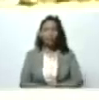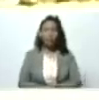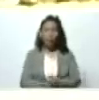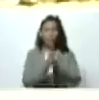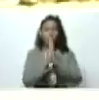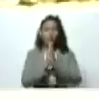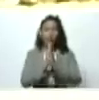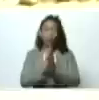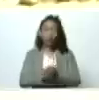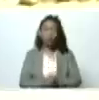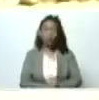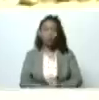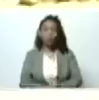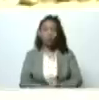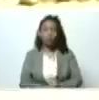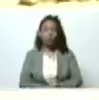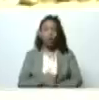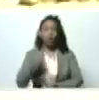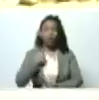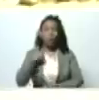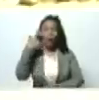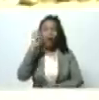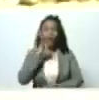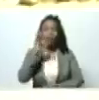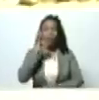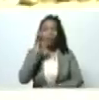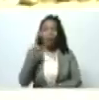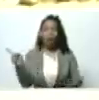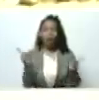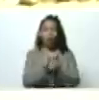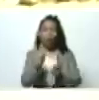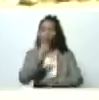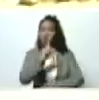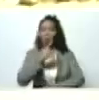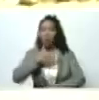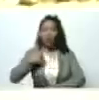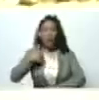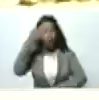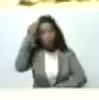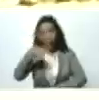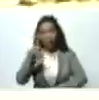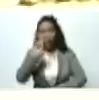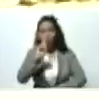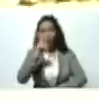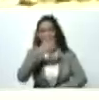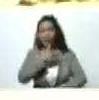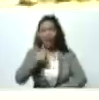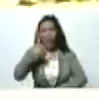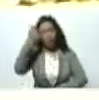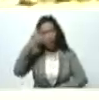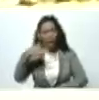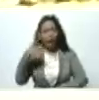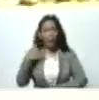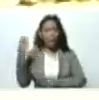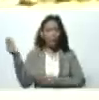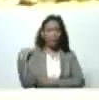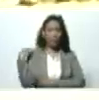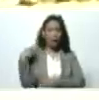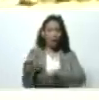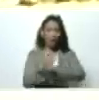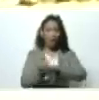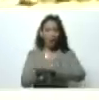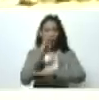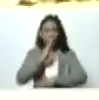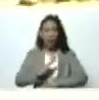favor, tengo una información preliminar y no la quiero creer. No quiero creer lo que me están diciendo el gobernador de Varina